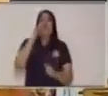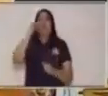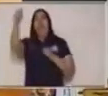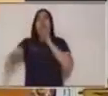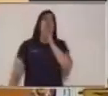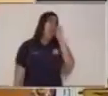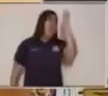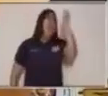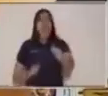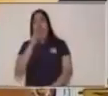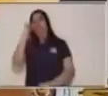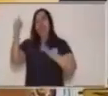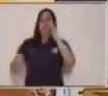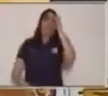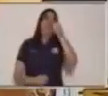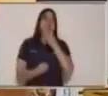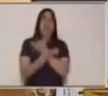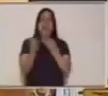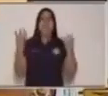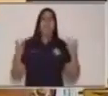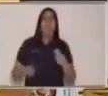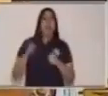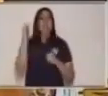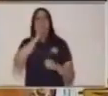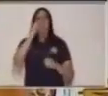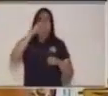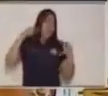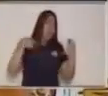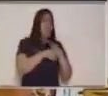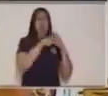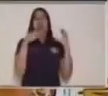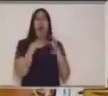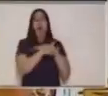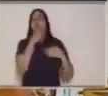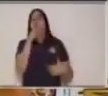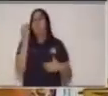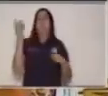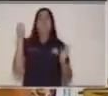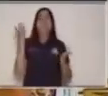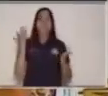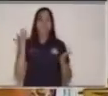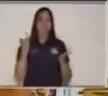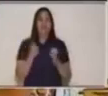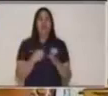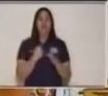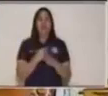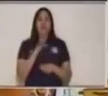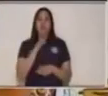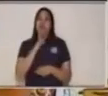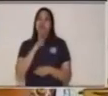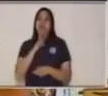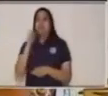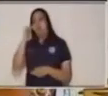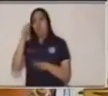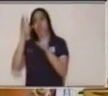estaba gritando en el campo de ¡Sí! Metió un gol, metió un gol. Cuando estoy hablando con alguien más,